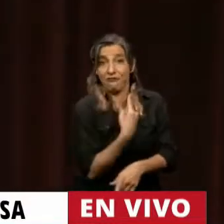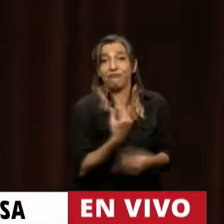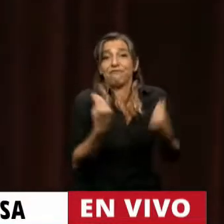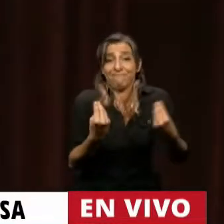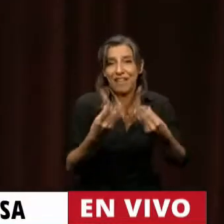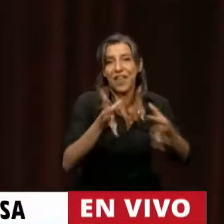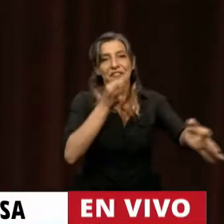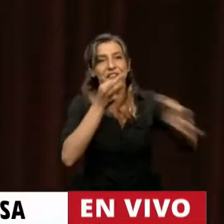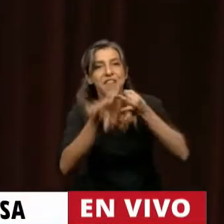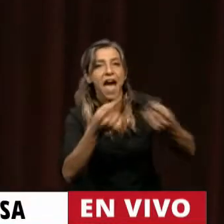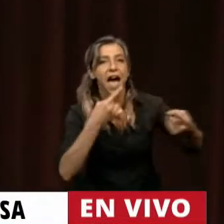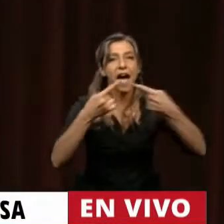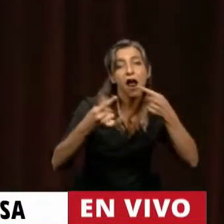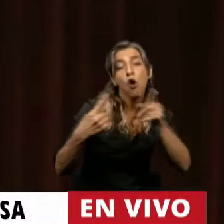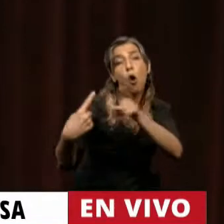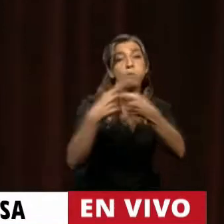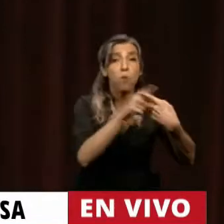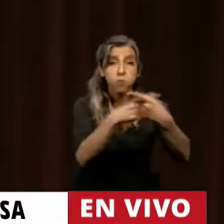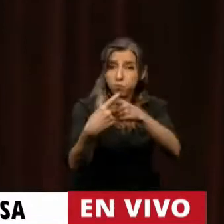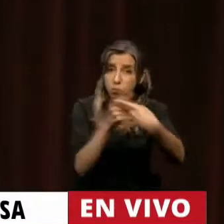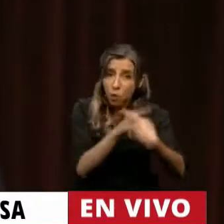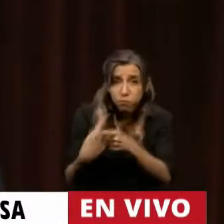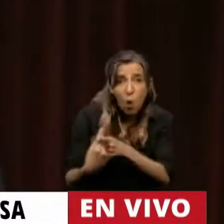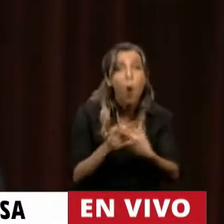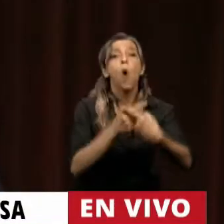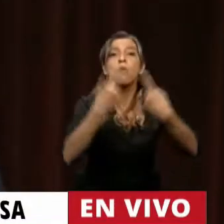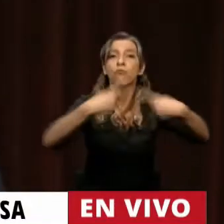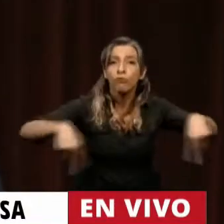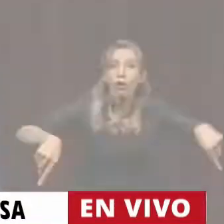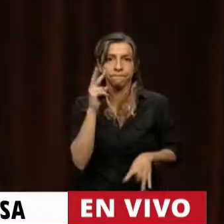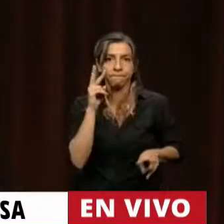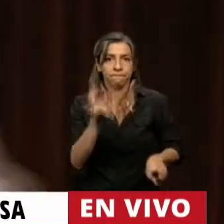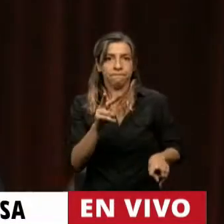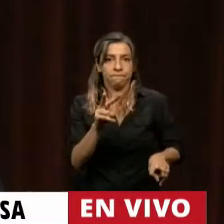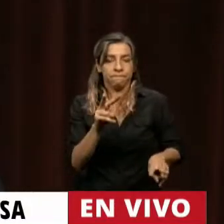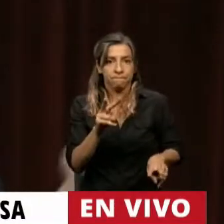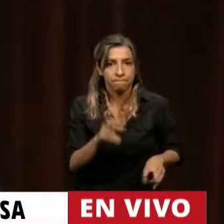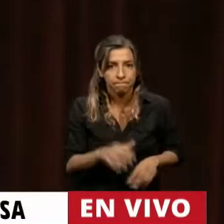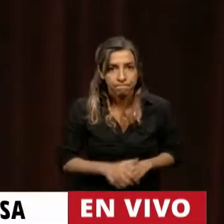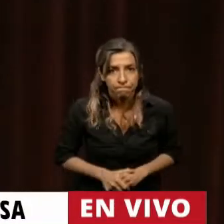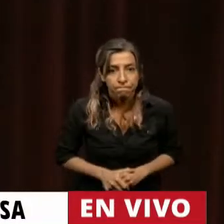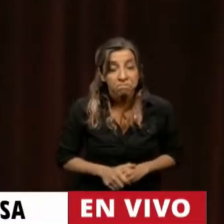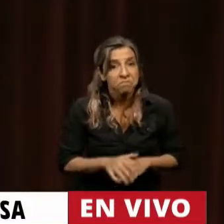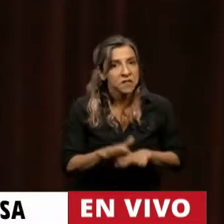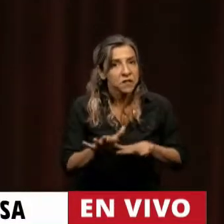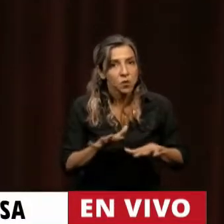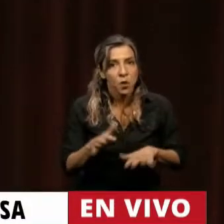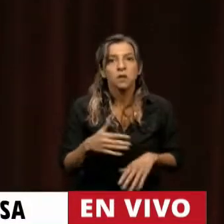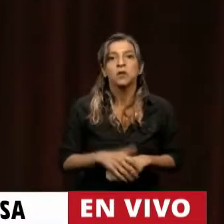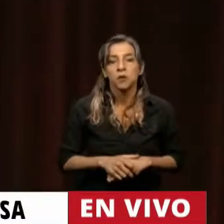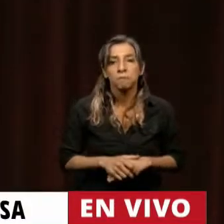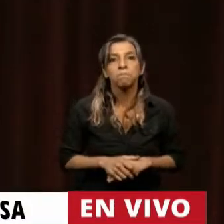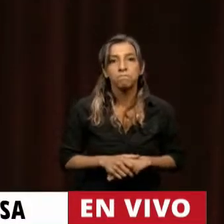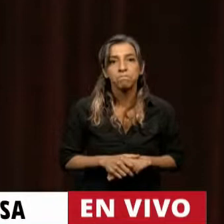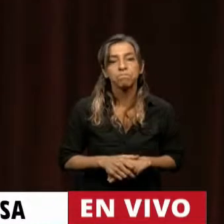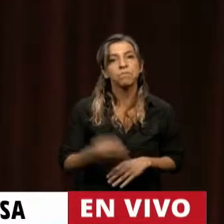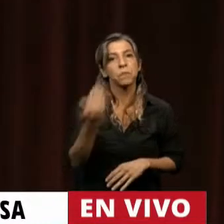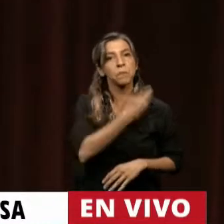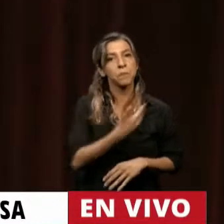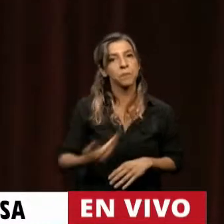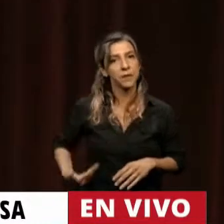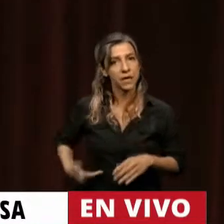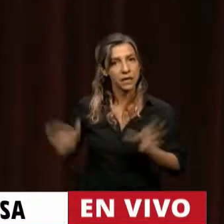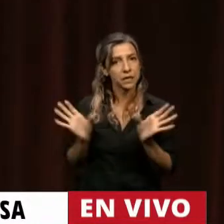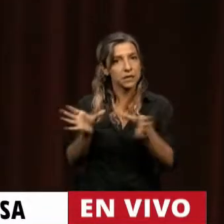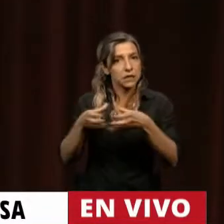disensos sobre ideas que tengan que ver con mejorarle la calidad de vida nos juntamos con el presidente del bloque del